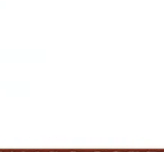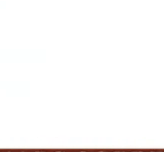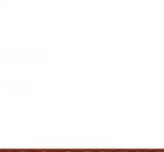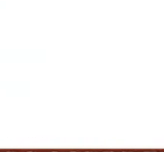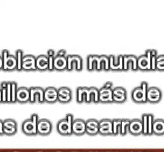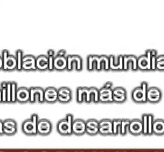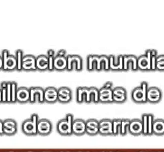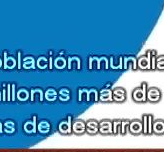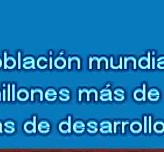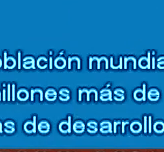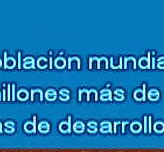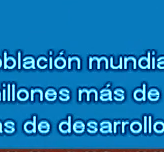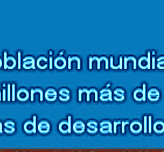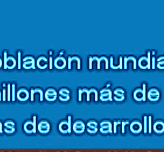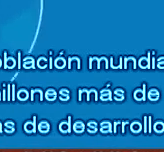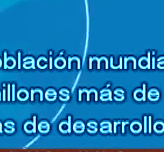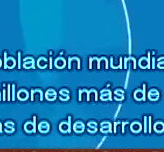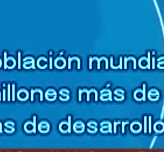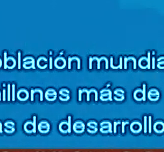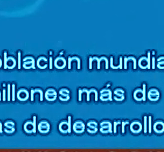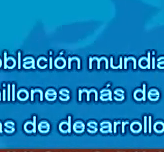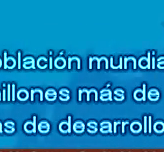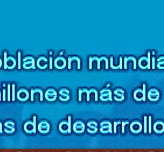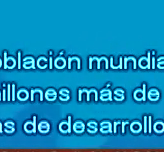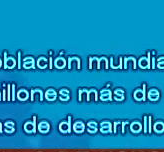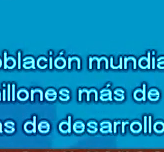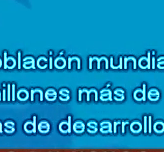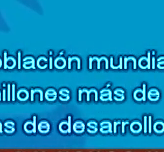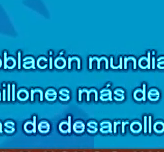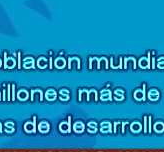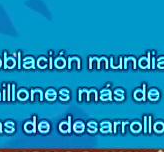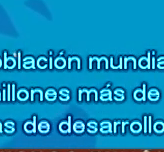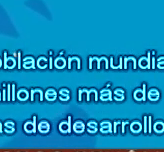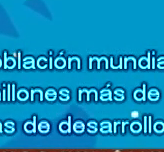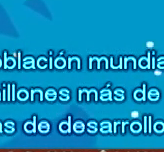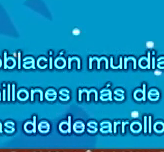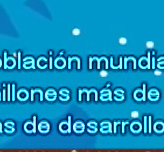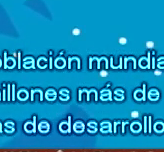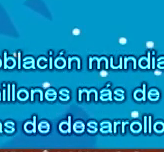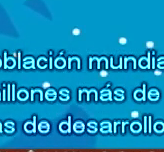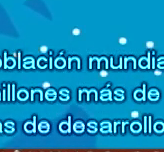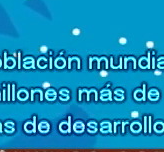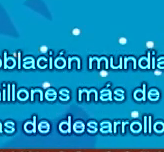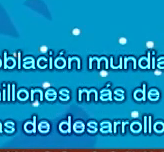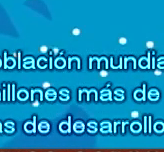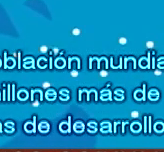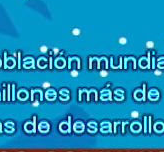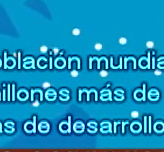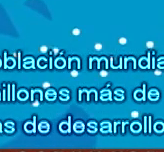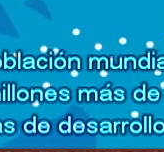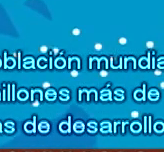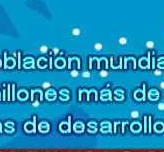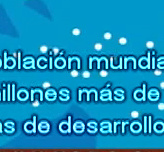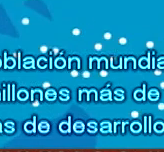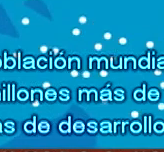lista para hacer frente al cambio que quedará concentrado el próximo 1 de octubre, donde el gobierno de Estados Unidos reiteró que